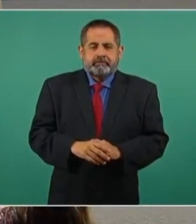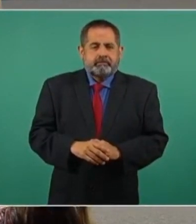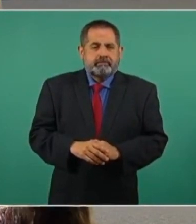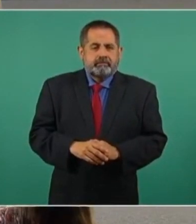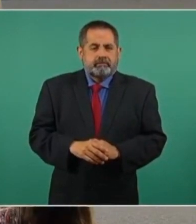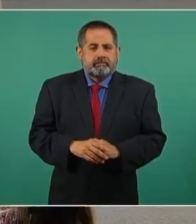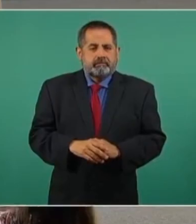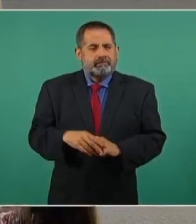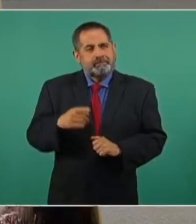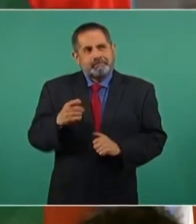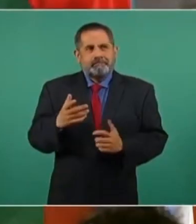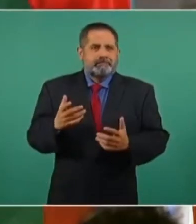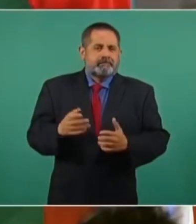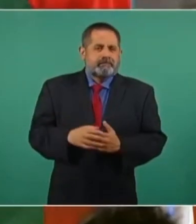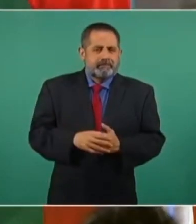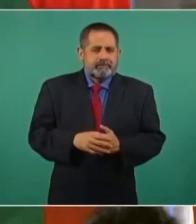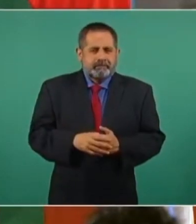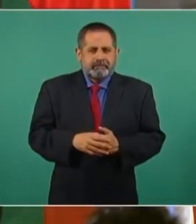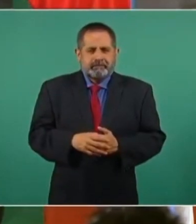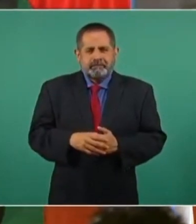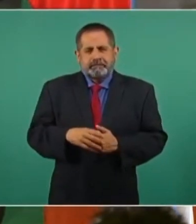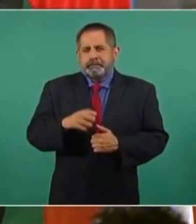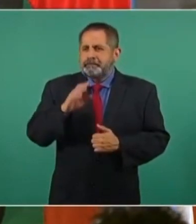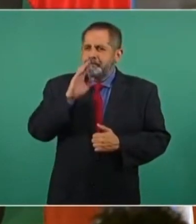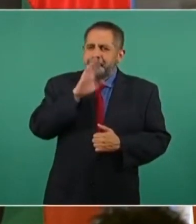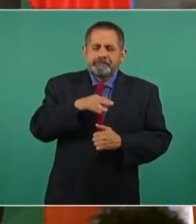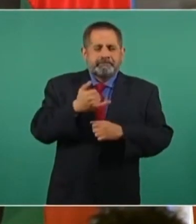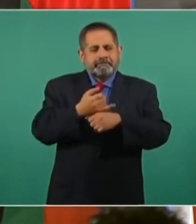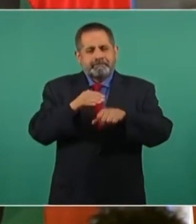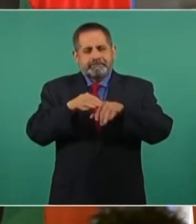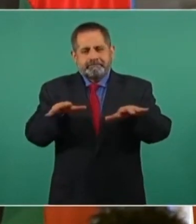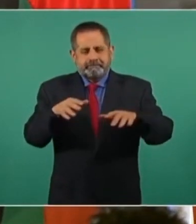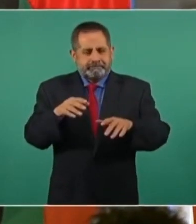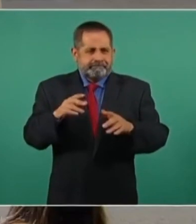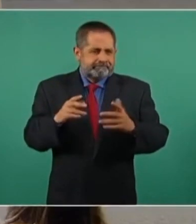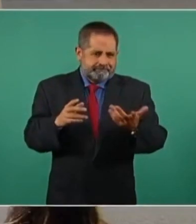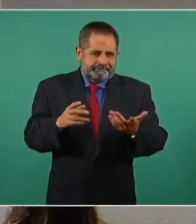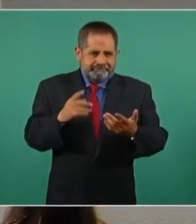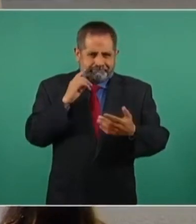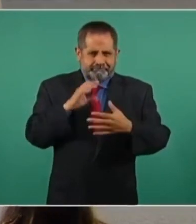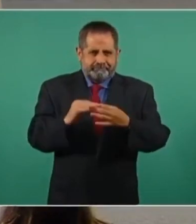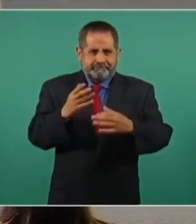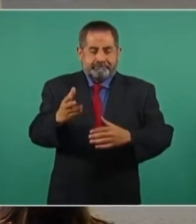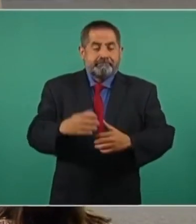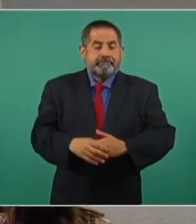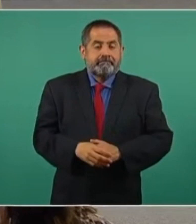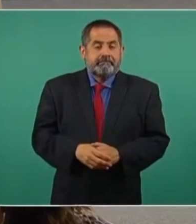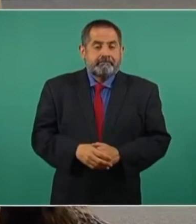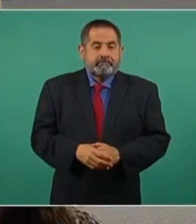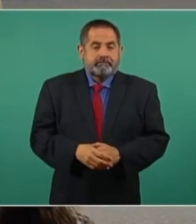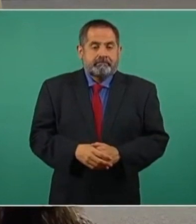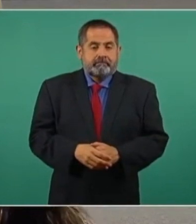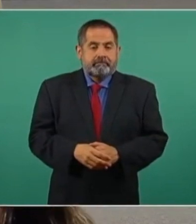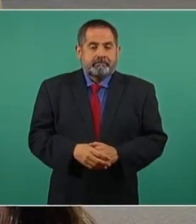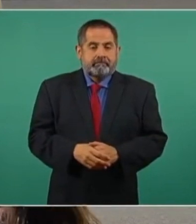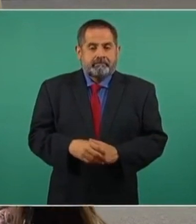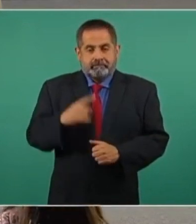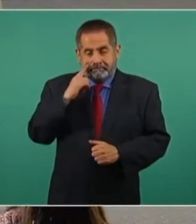esa mala información, prejuicios,